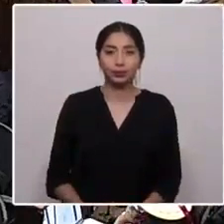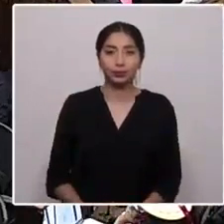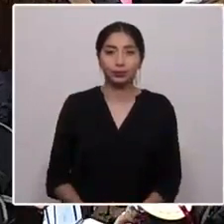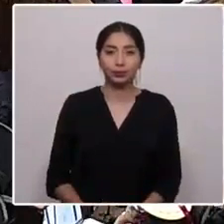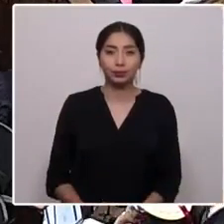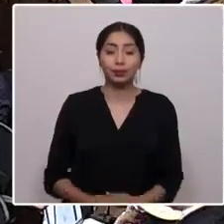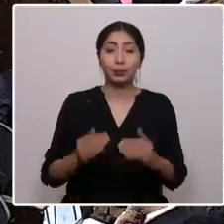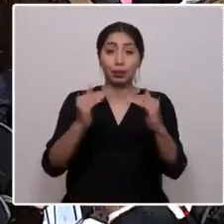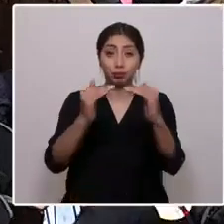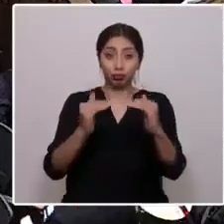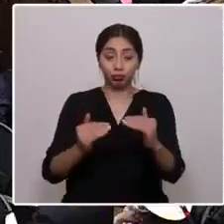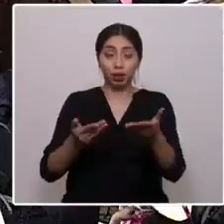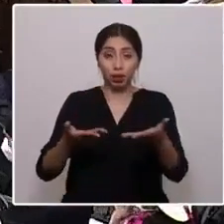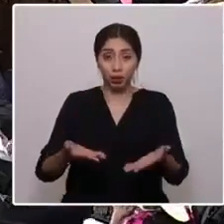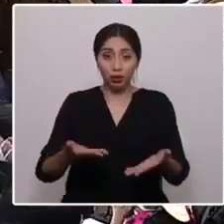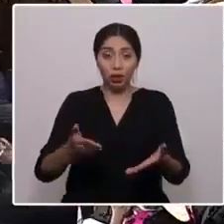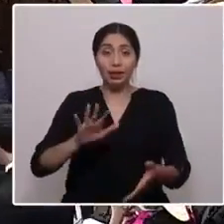Enseguida tiene la palabra, hasta por cinco minutos, el señor Manuel.